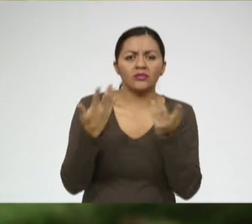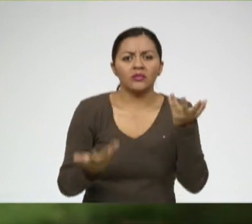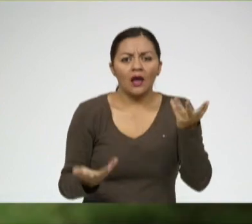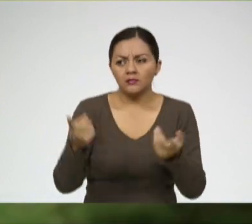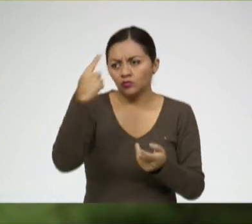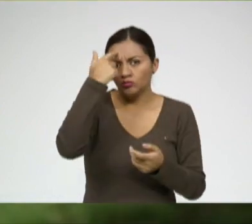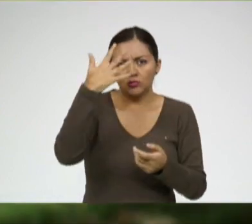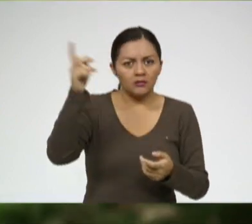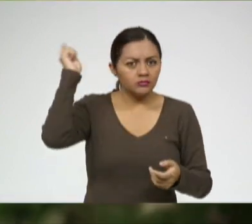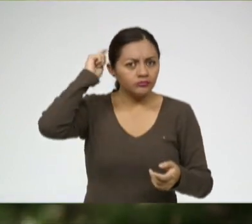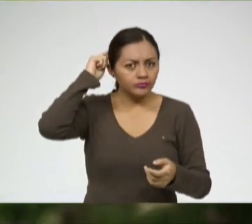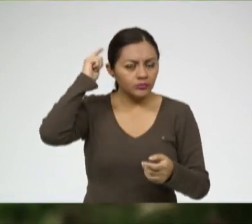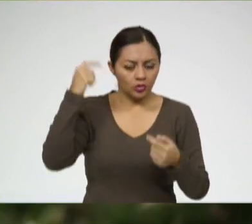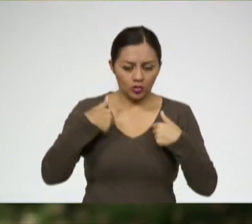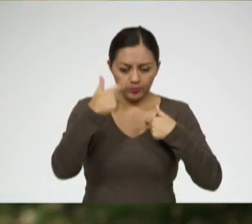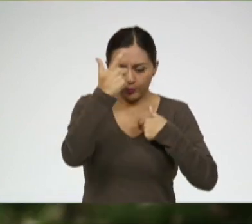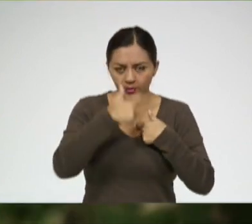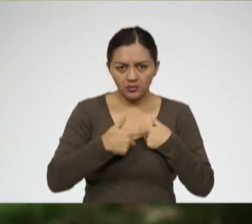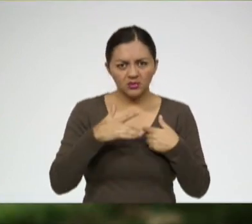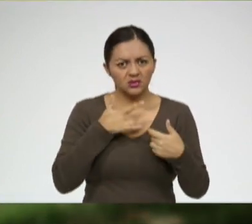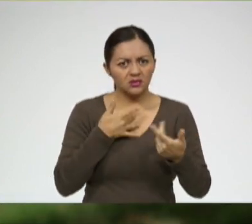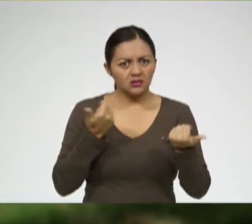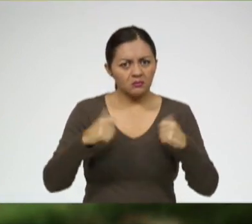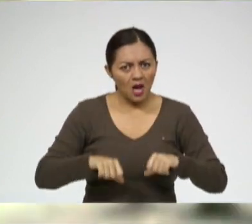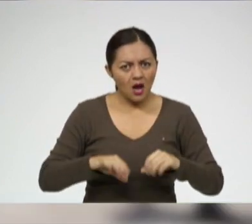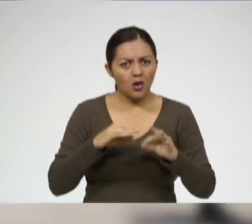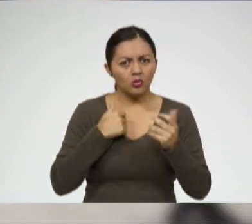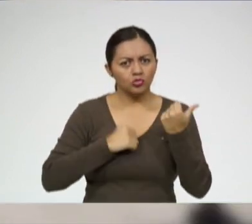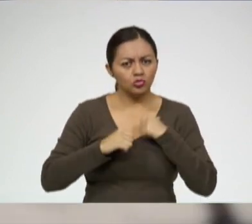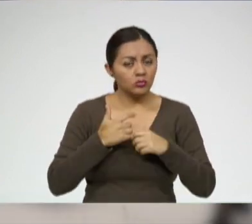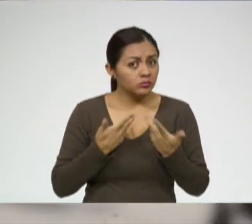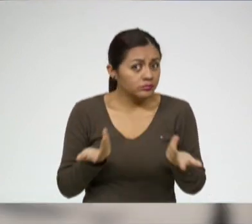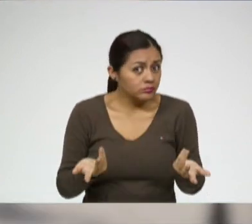alguien sí lo está afectando, alguien sí lo está sufriendo.